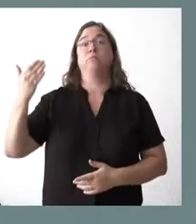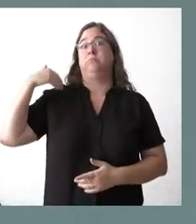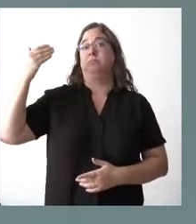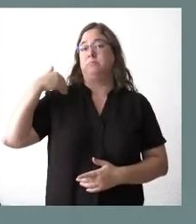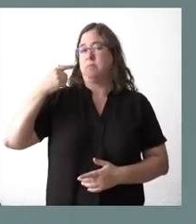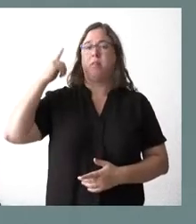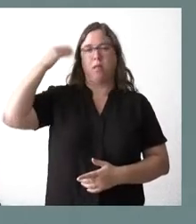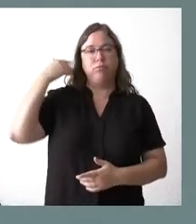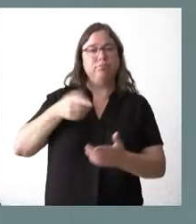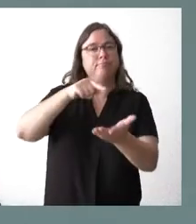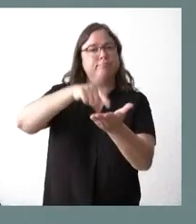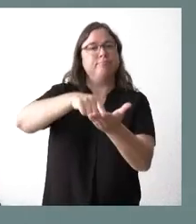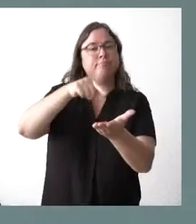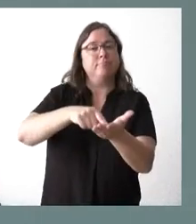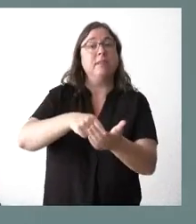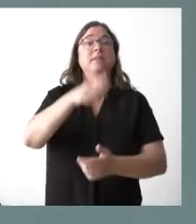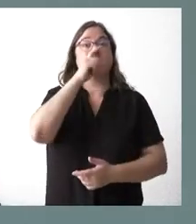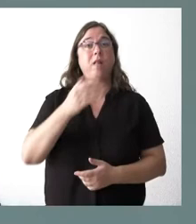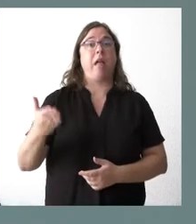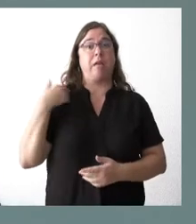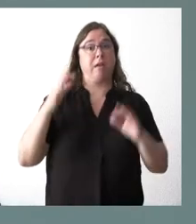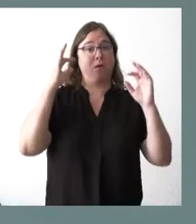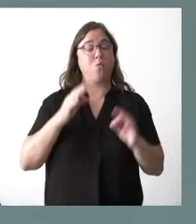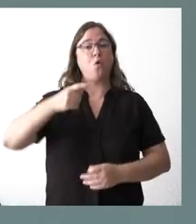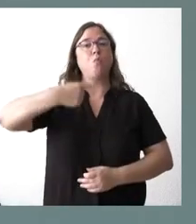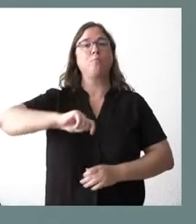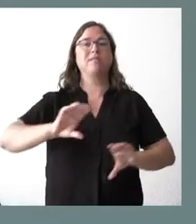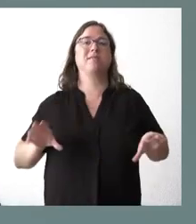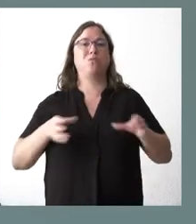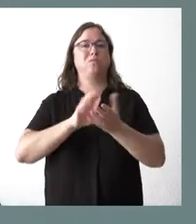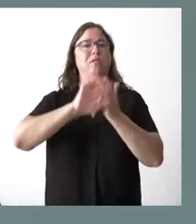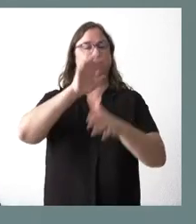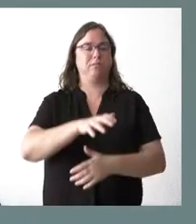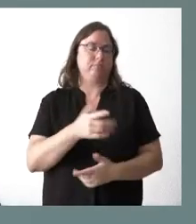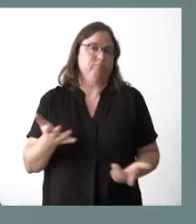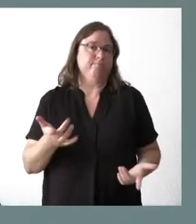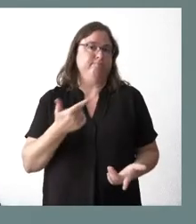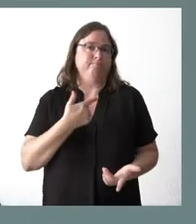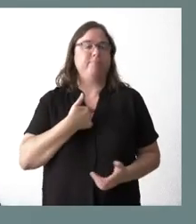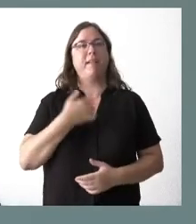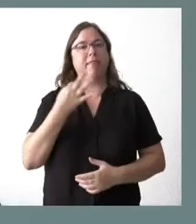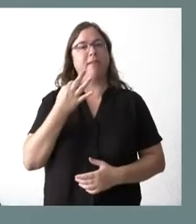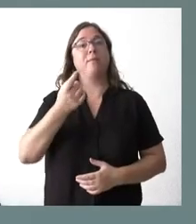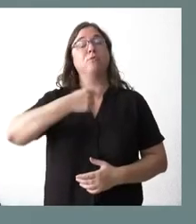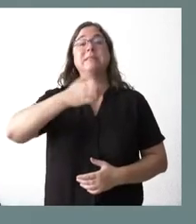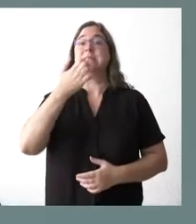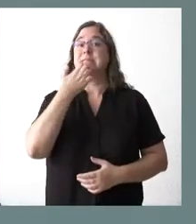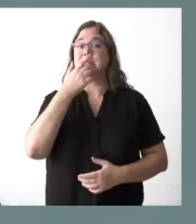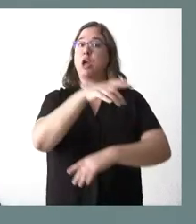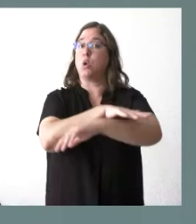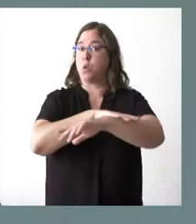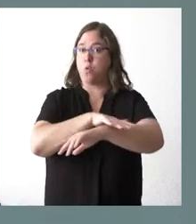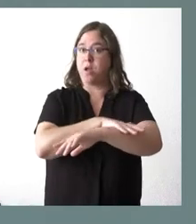recordarán ayer mismo que lo hizo el presidente de la Junta de Castilla y León y, por tanto, no nos cabe sino que reconocer que cuando el Gobierno